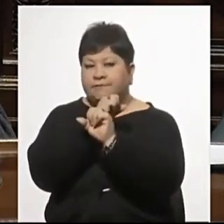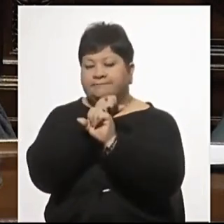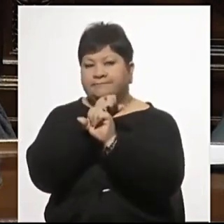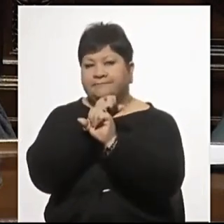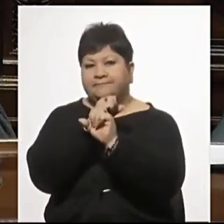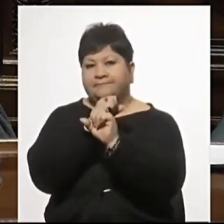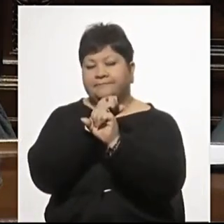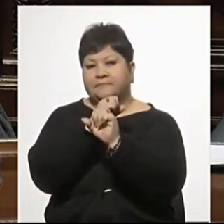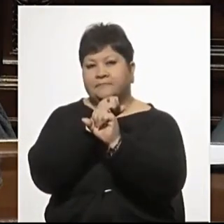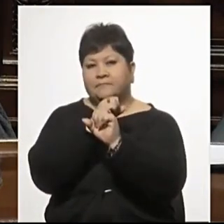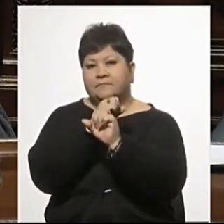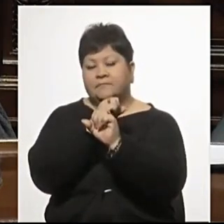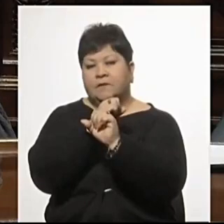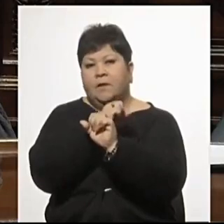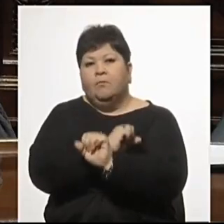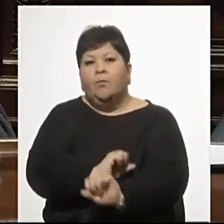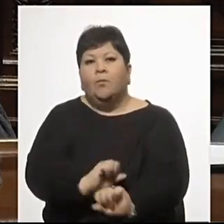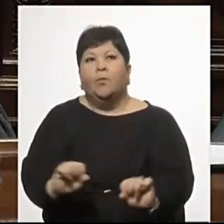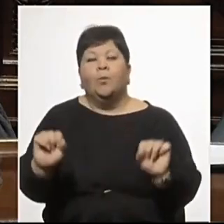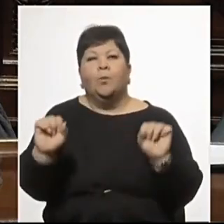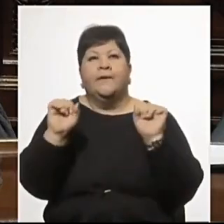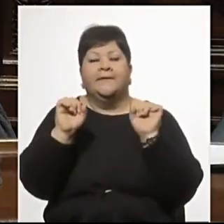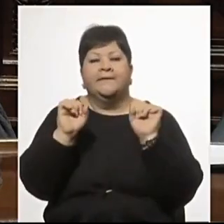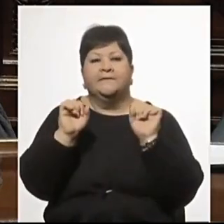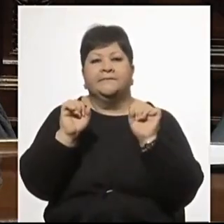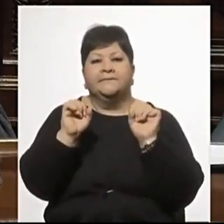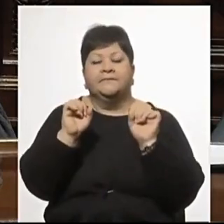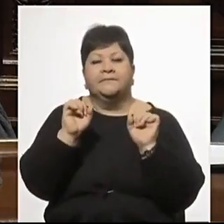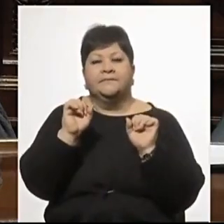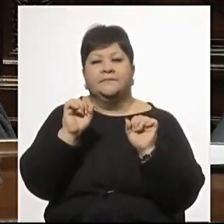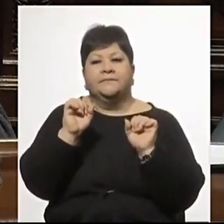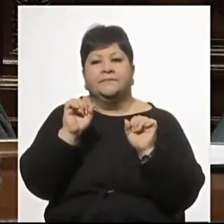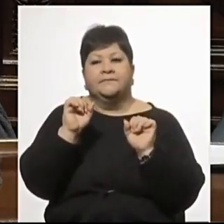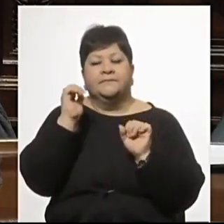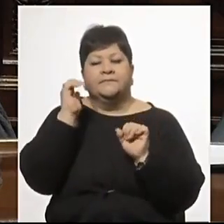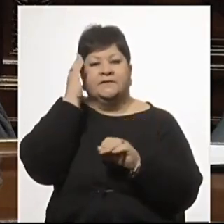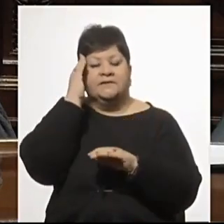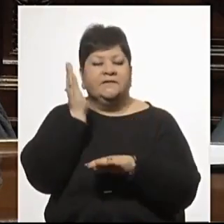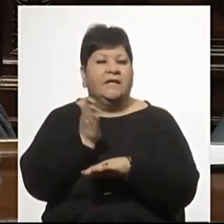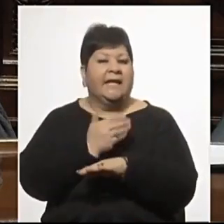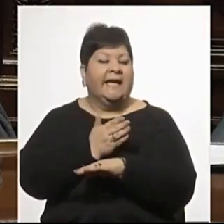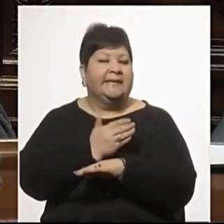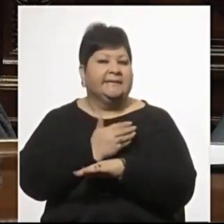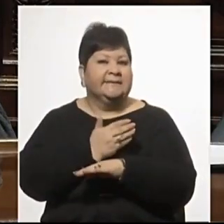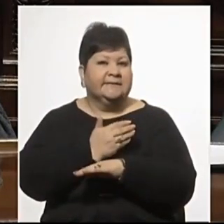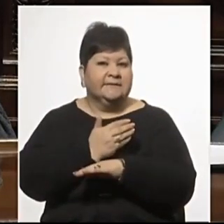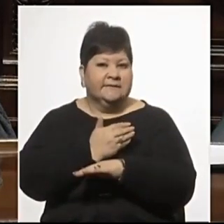de predecir cómo es el carácter